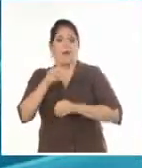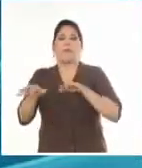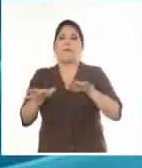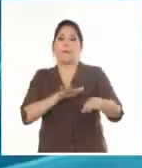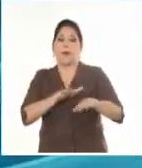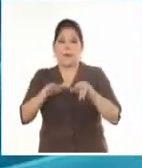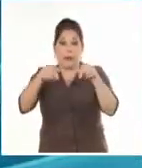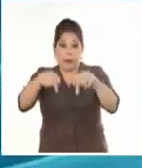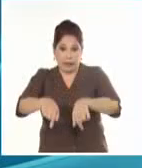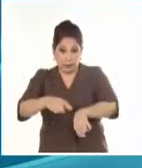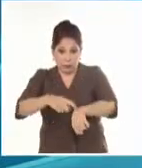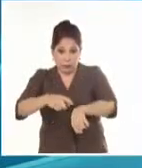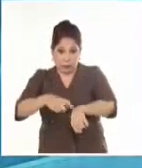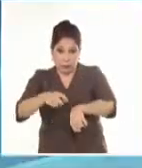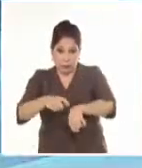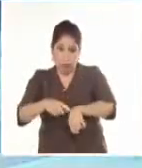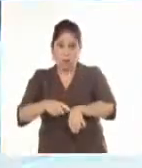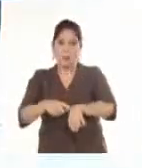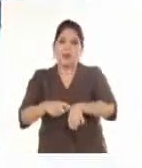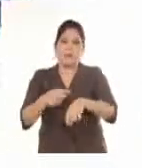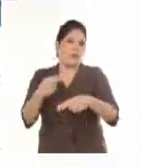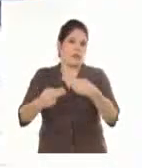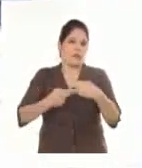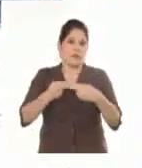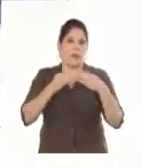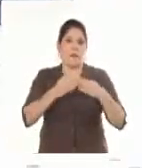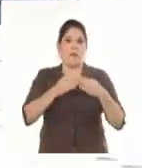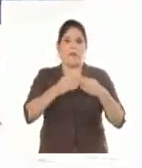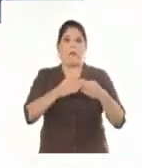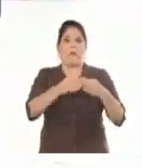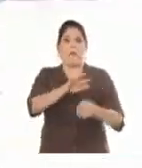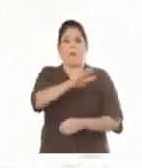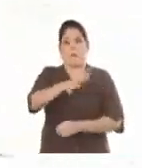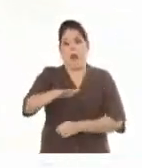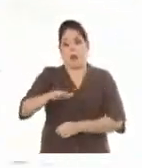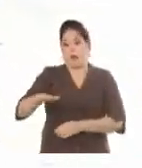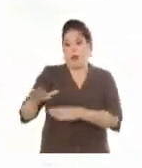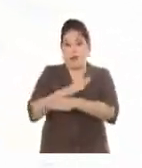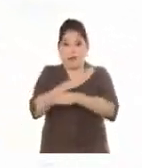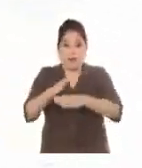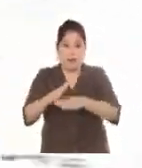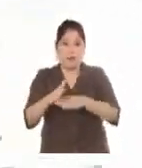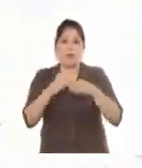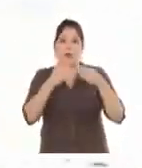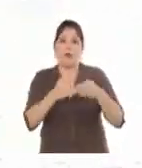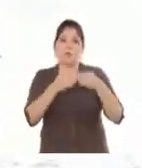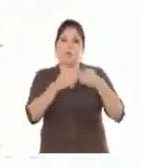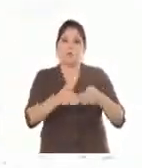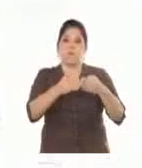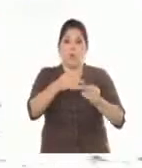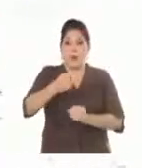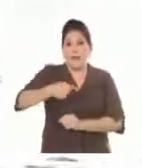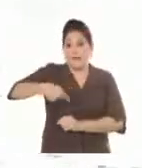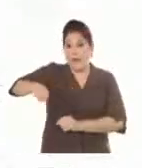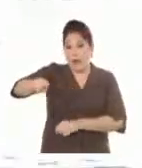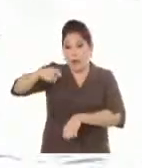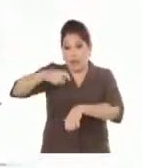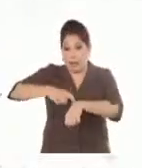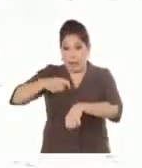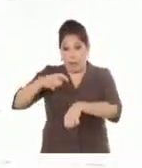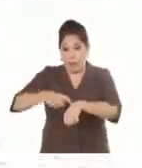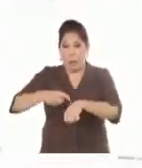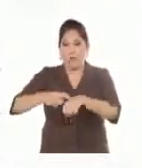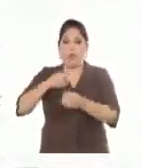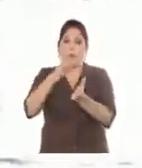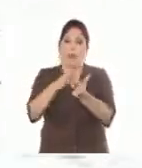en estos momentos las operaciones marítimas y portuarias para buques que navegan en estos instantes